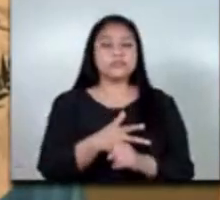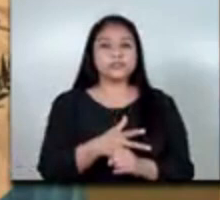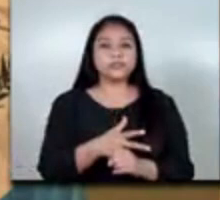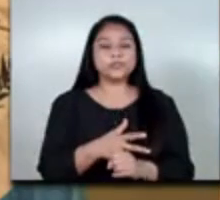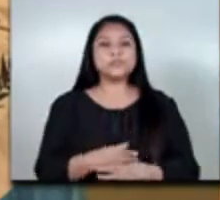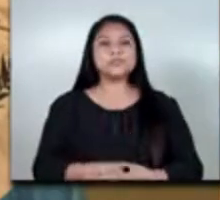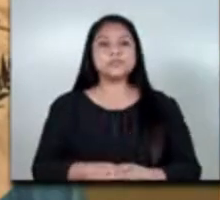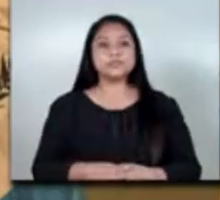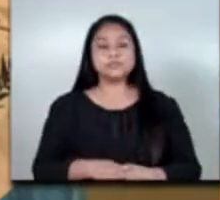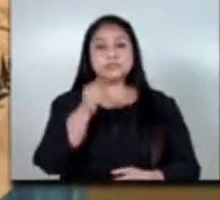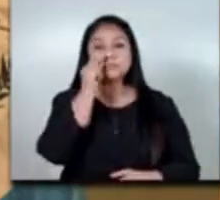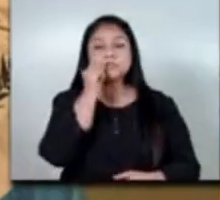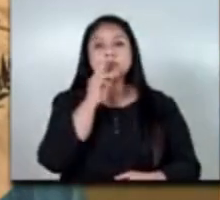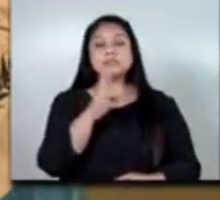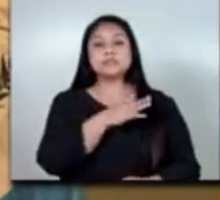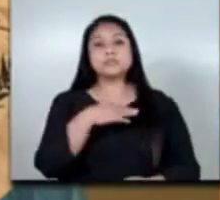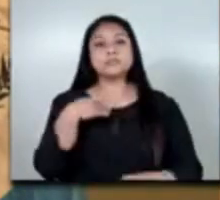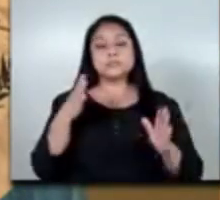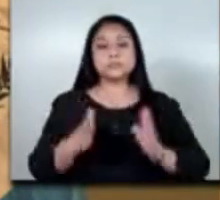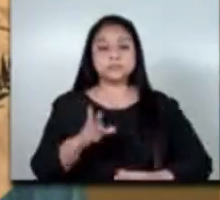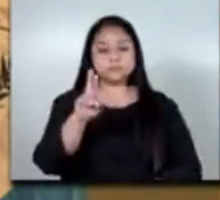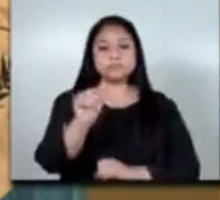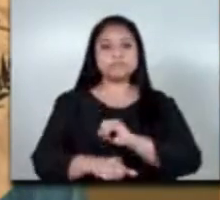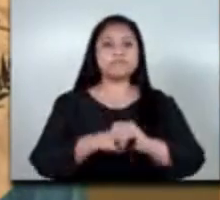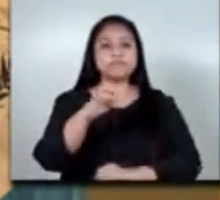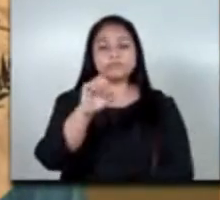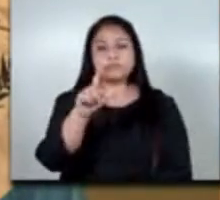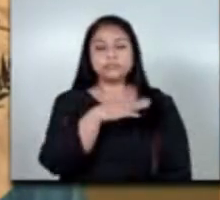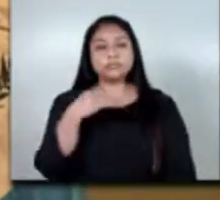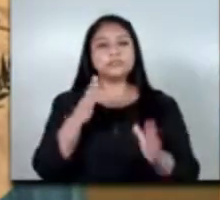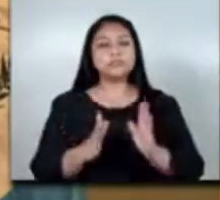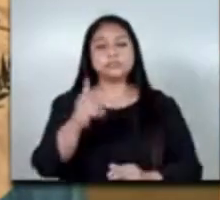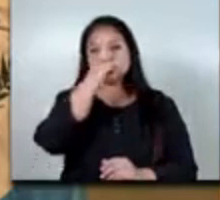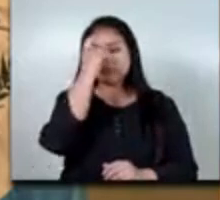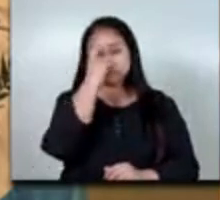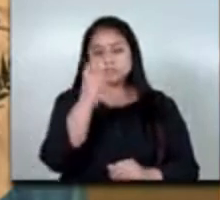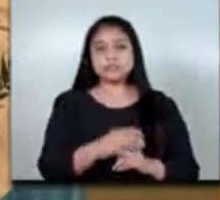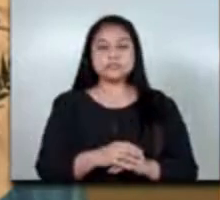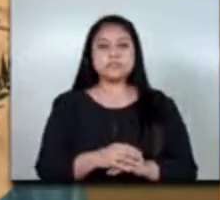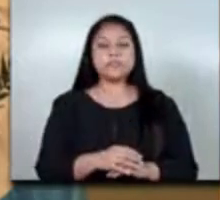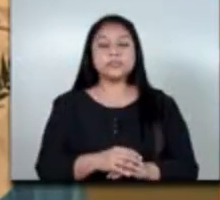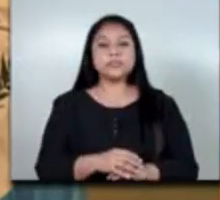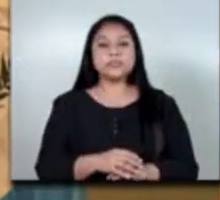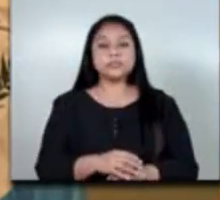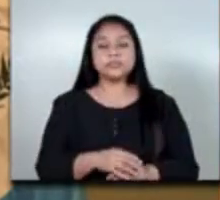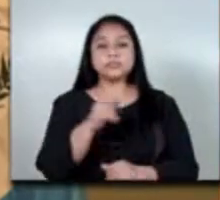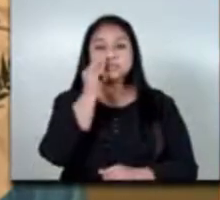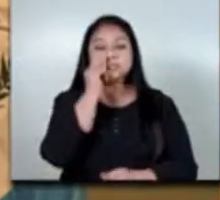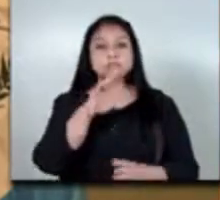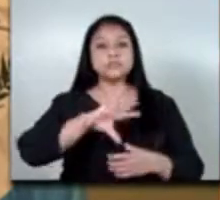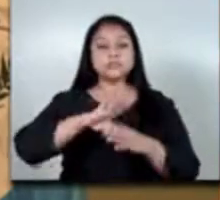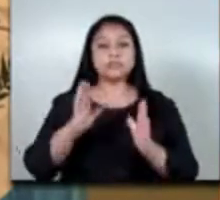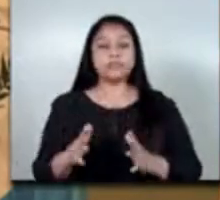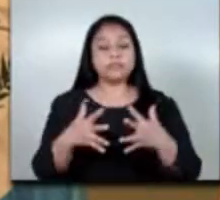señor ministro Rafael Rodríguez ministro de trabajo y previsión social señor embajador de los